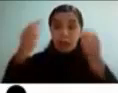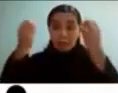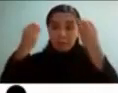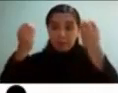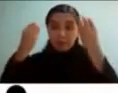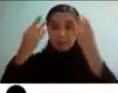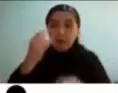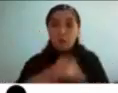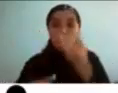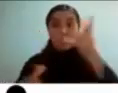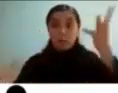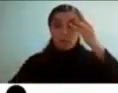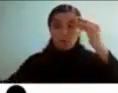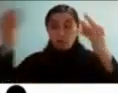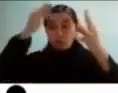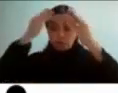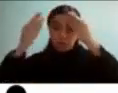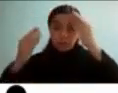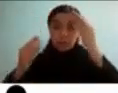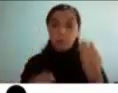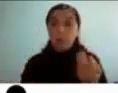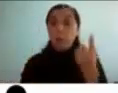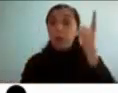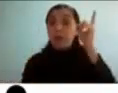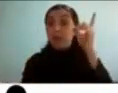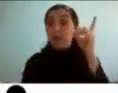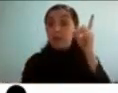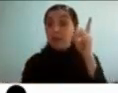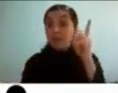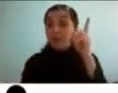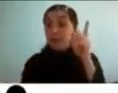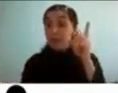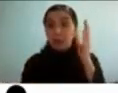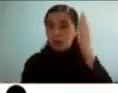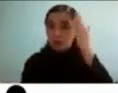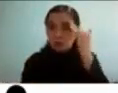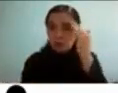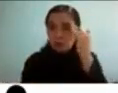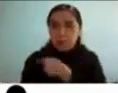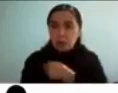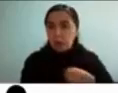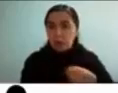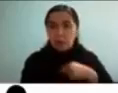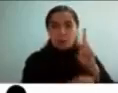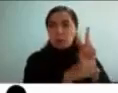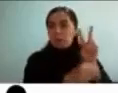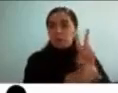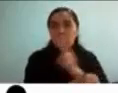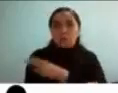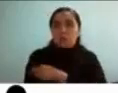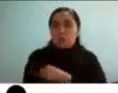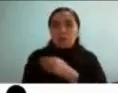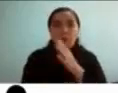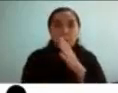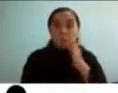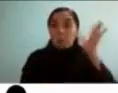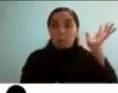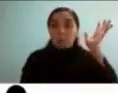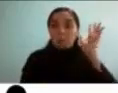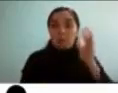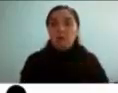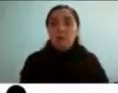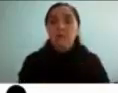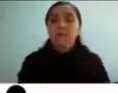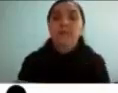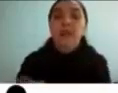hecho era diciembre y no se sabía el nombre de su profesora jefe y por el lado de mi papá aparte tengo tres